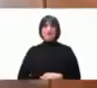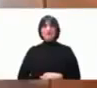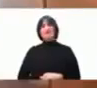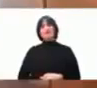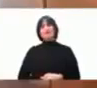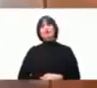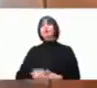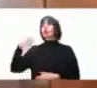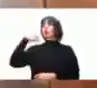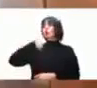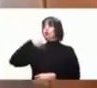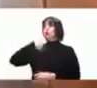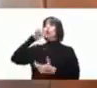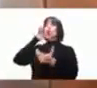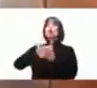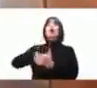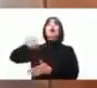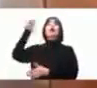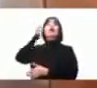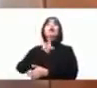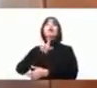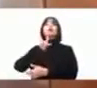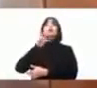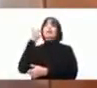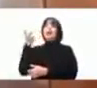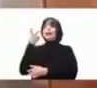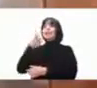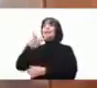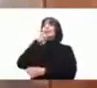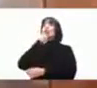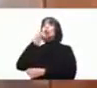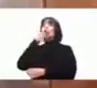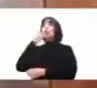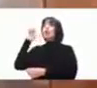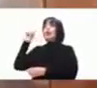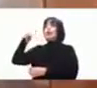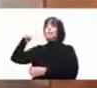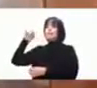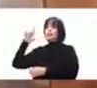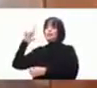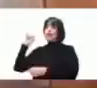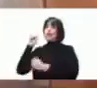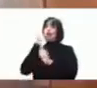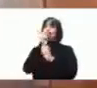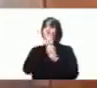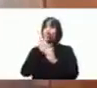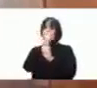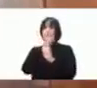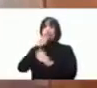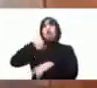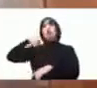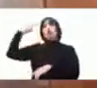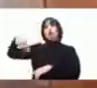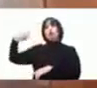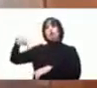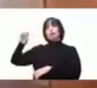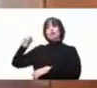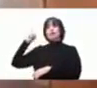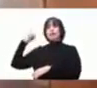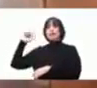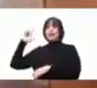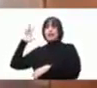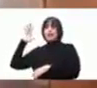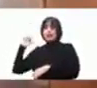yo soy esposa del escultor Hermilo Ramírez Valle me llamo Silvia